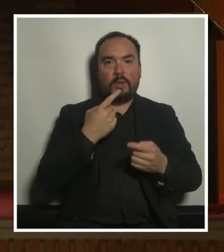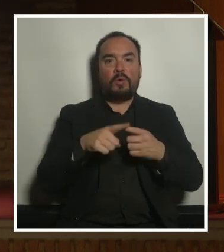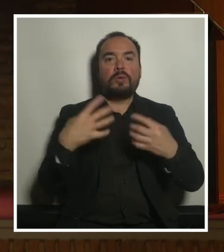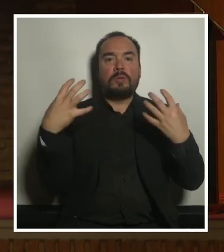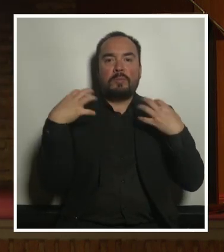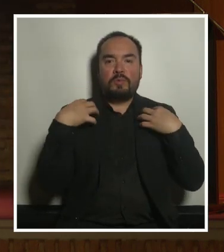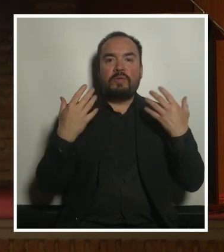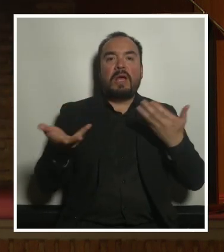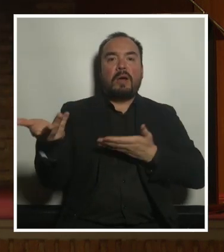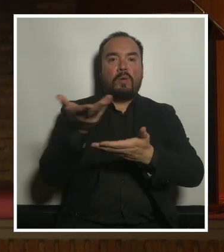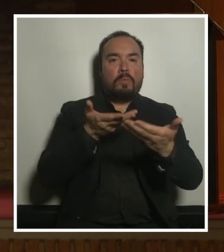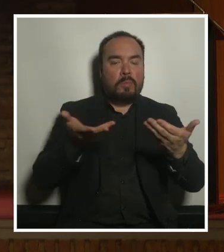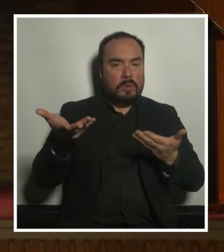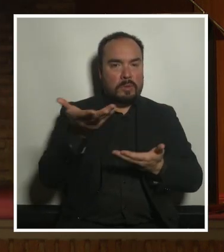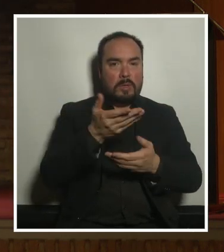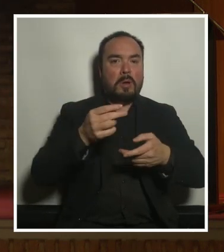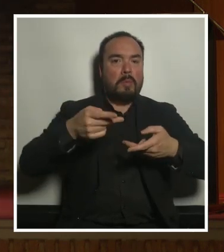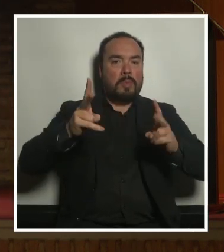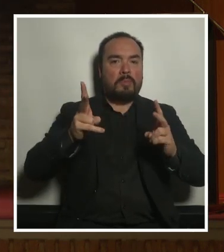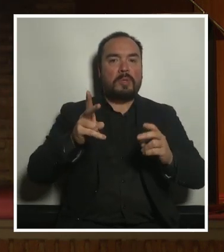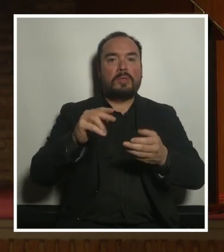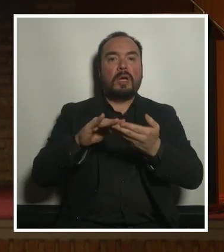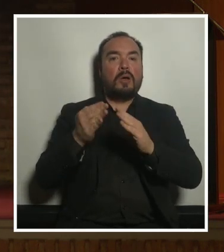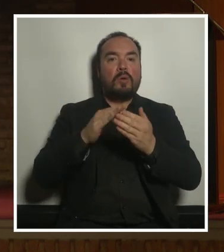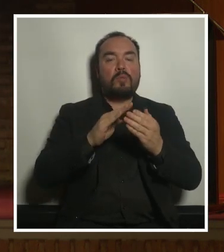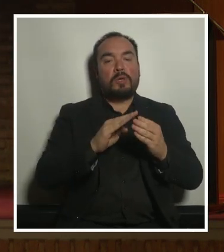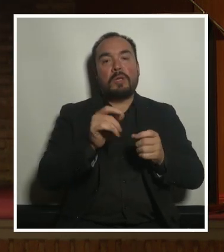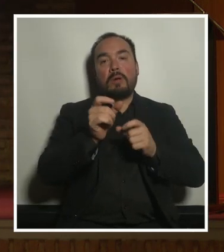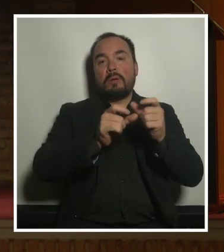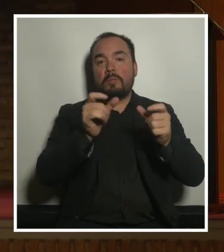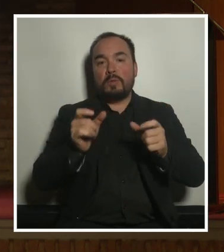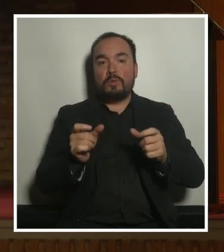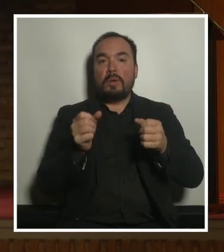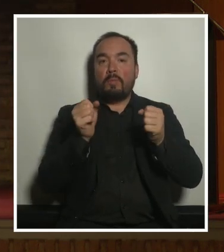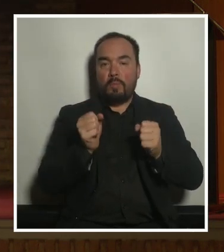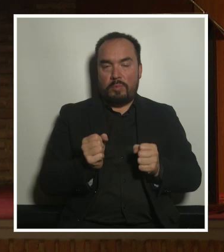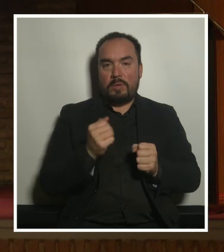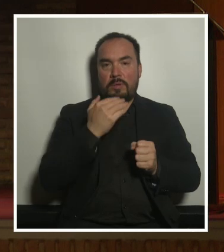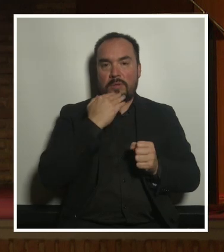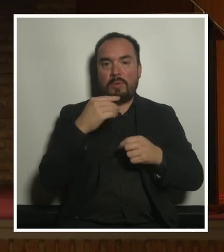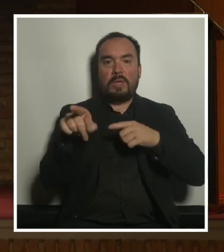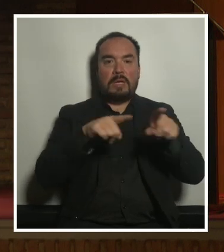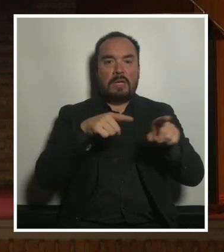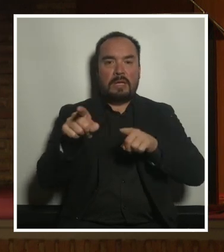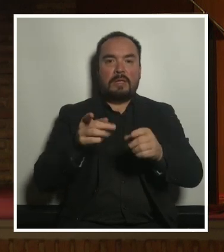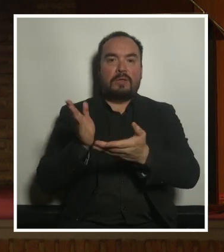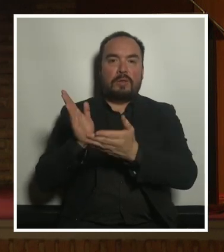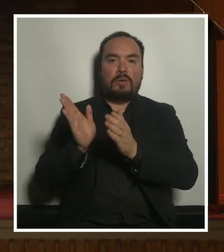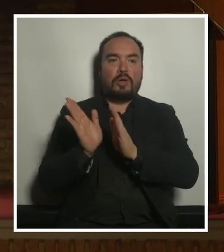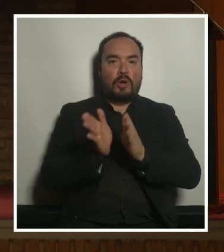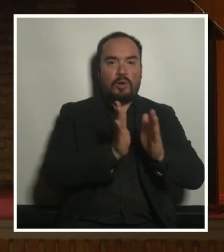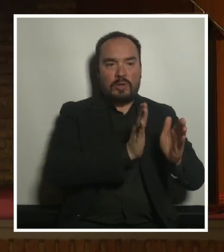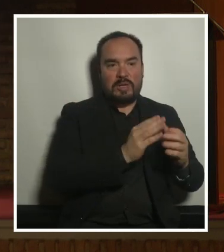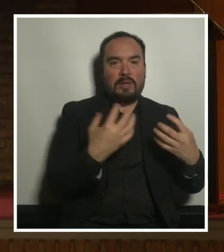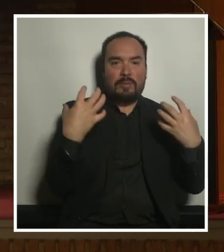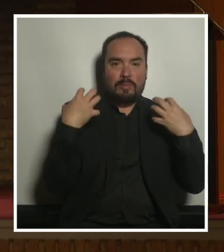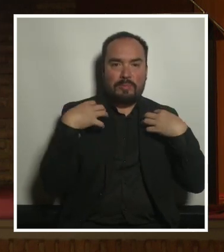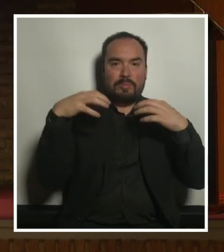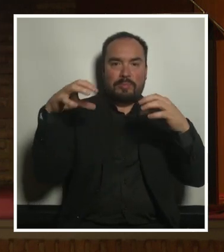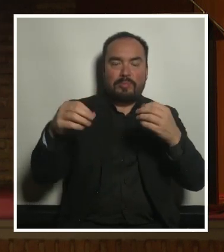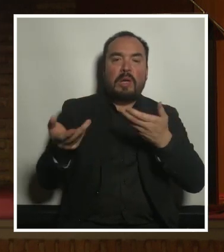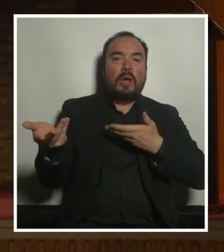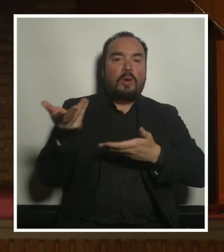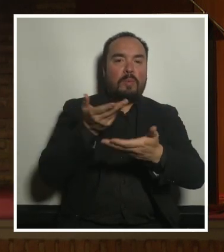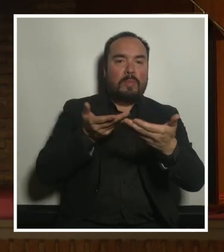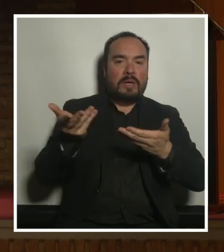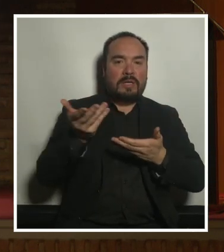espacios colectivos comunitarios y públicos que permitan realizar una gestión y una previsión compartida de los cuidados como por